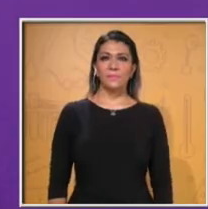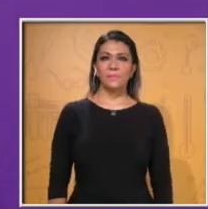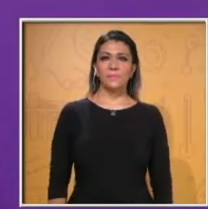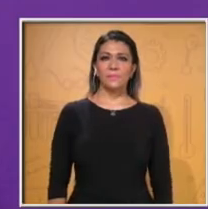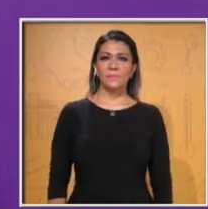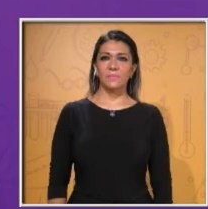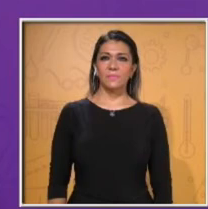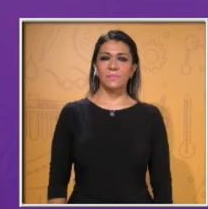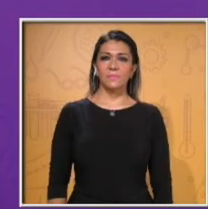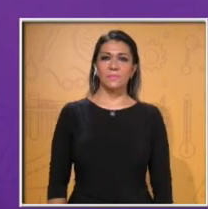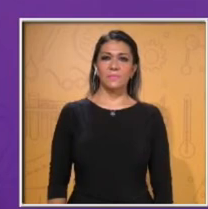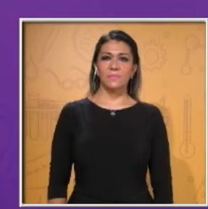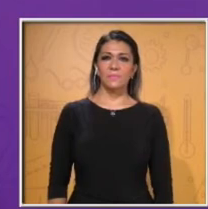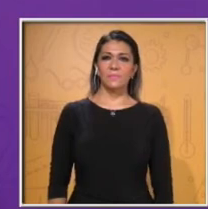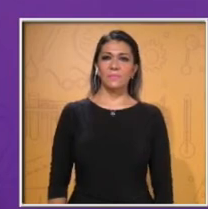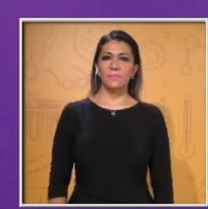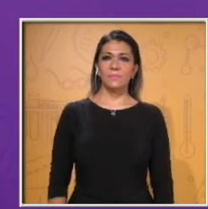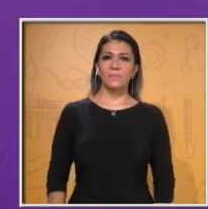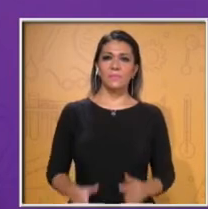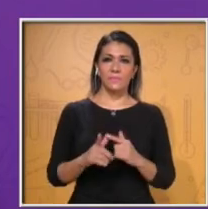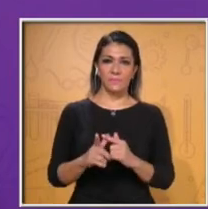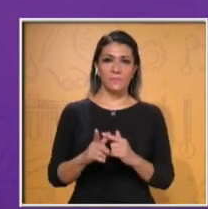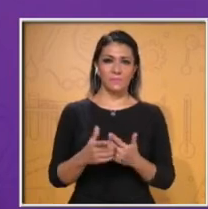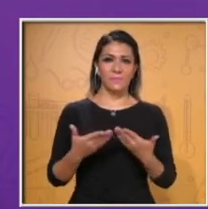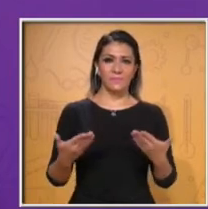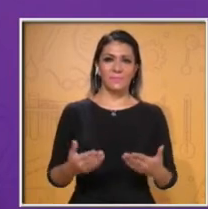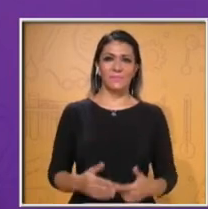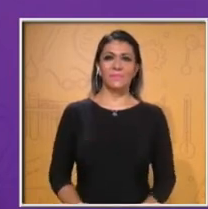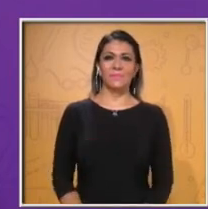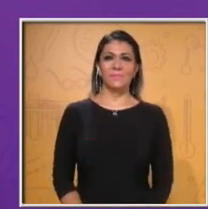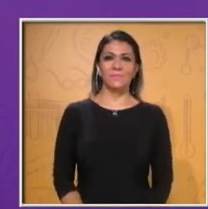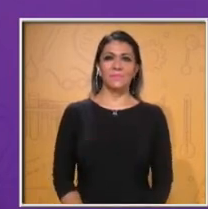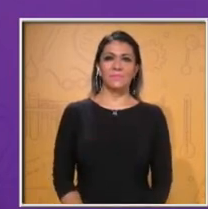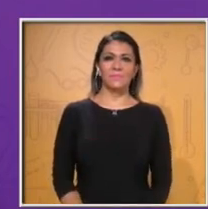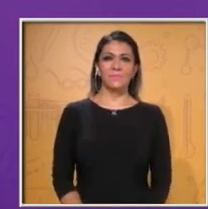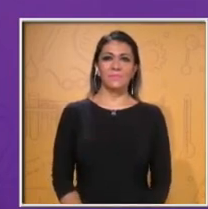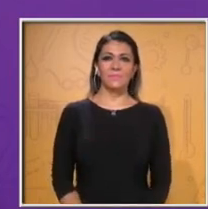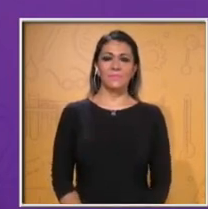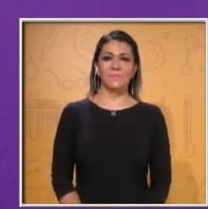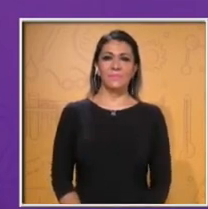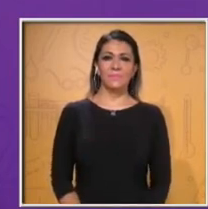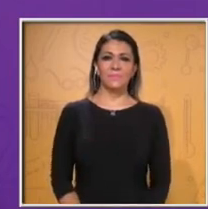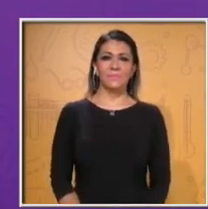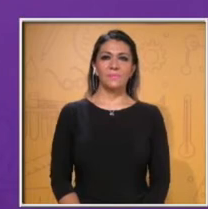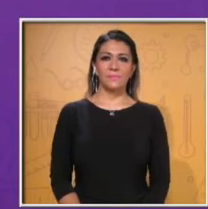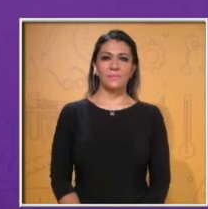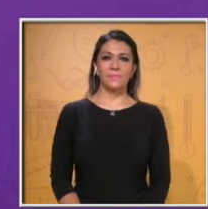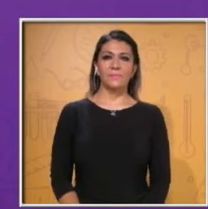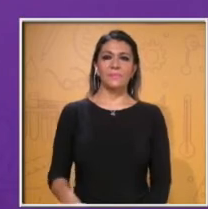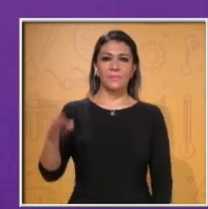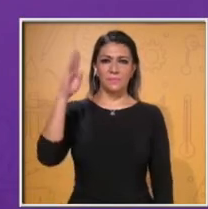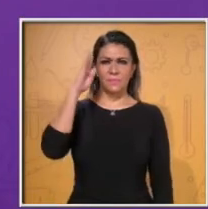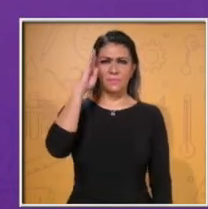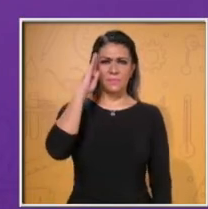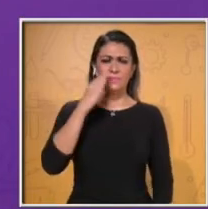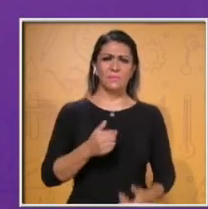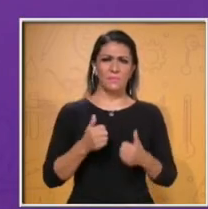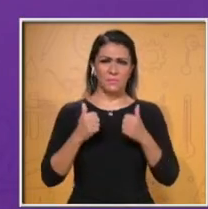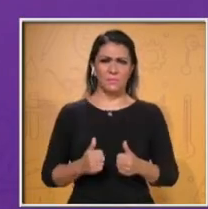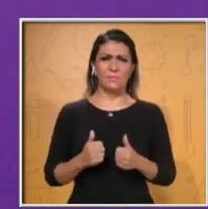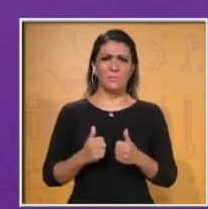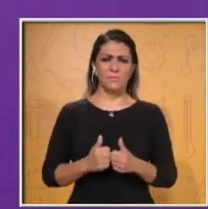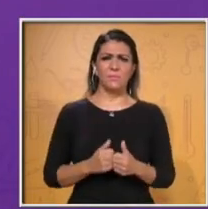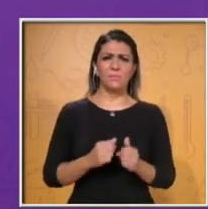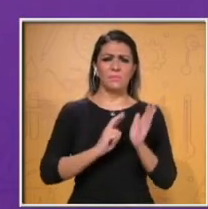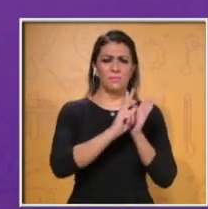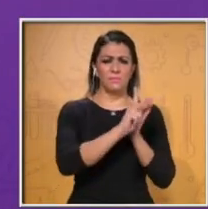Ok, let's continue. What do you think about the video? Was it interesting for you? I'm sure it was. Estoy segura que el video fue